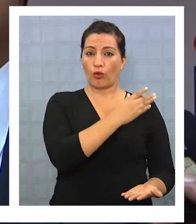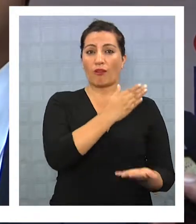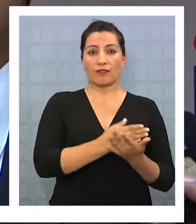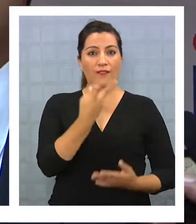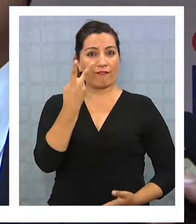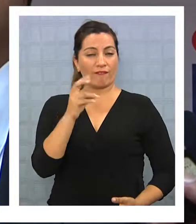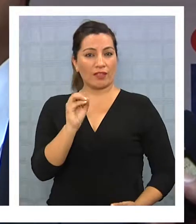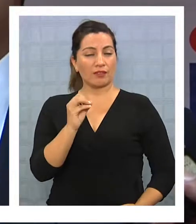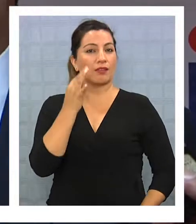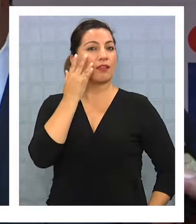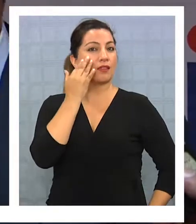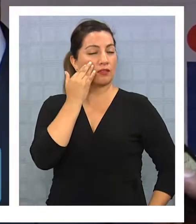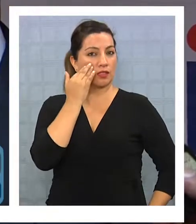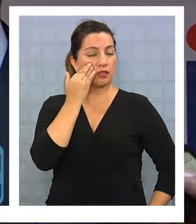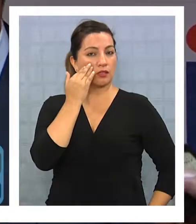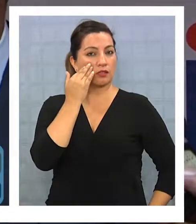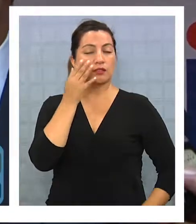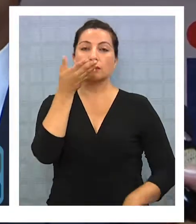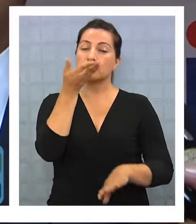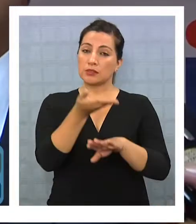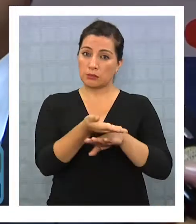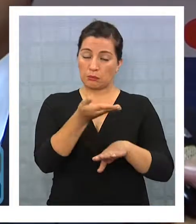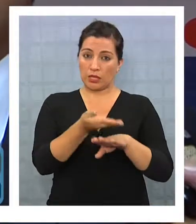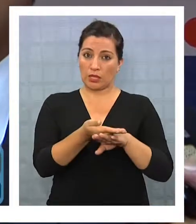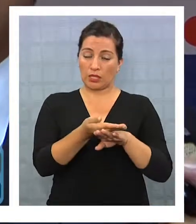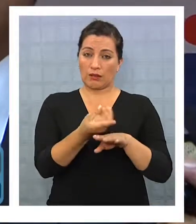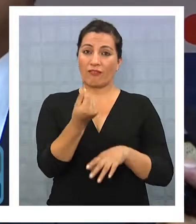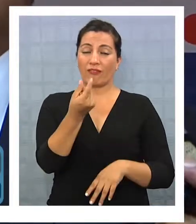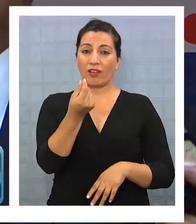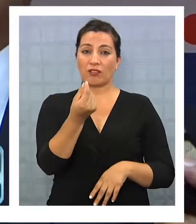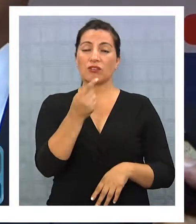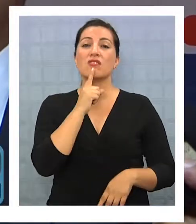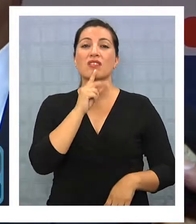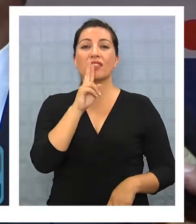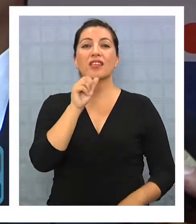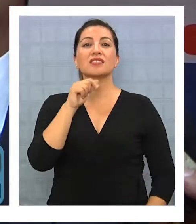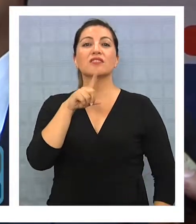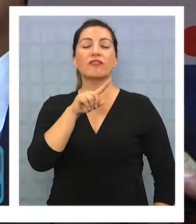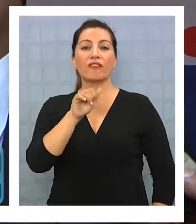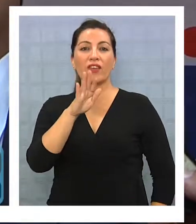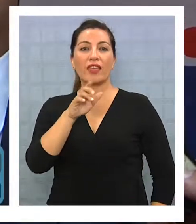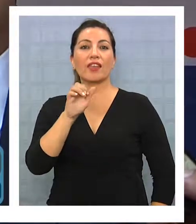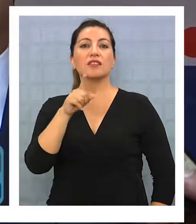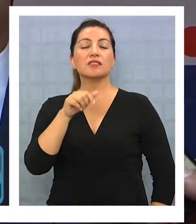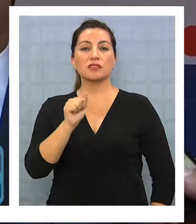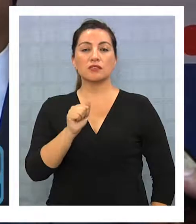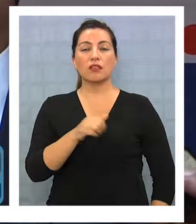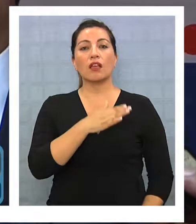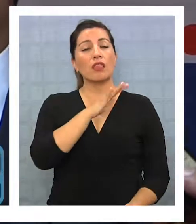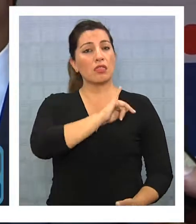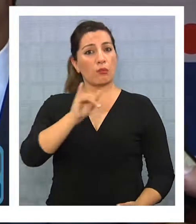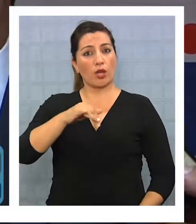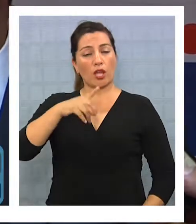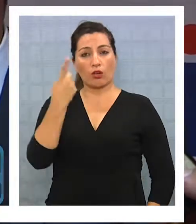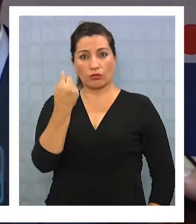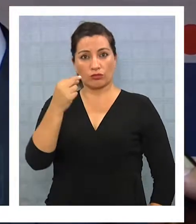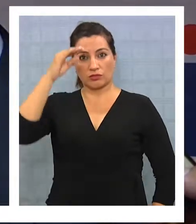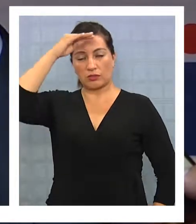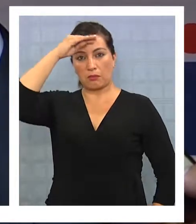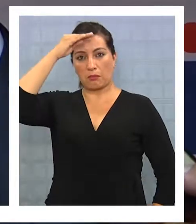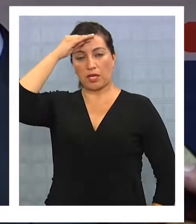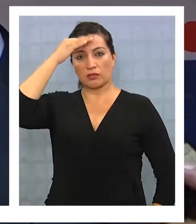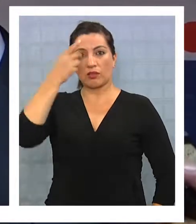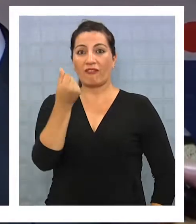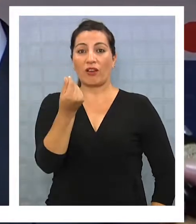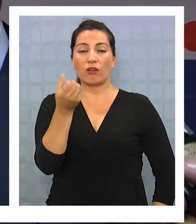declaren entre el 1 y el 20 de abril, si solicitan el depósito, van a tener los fondos el 11 de